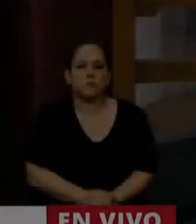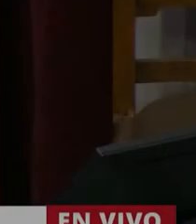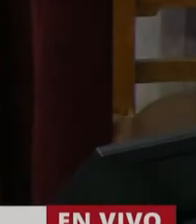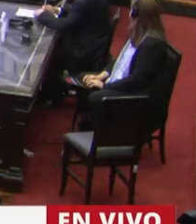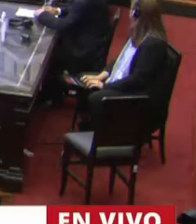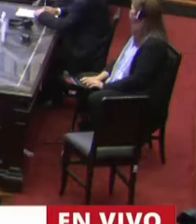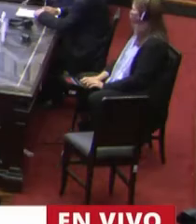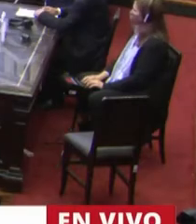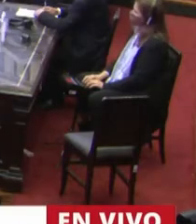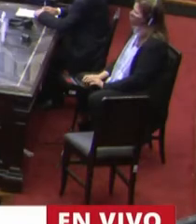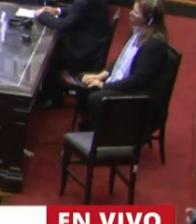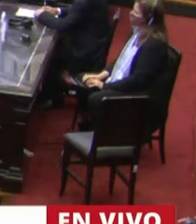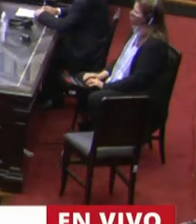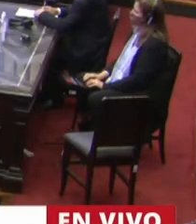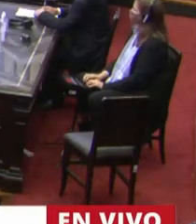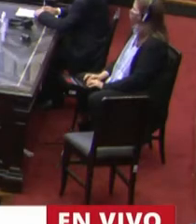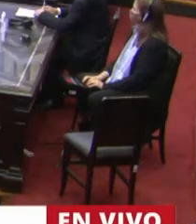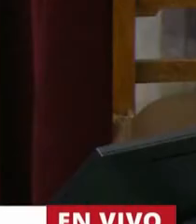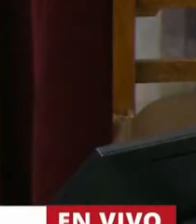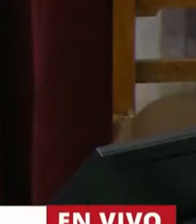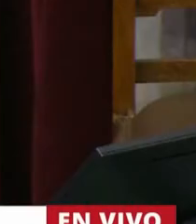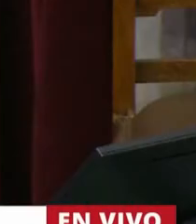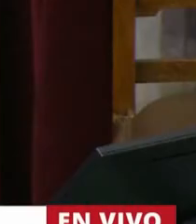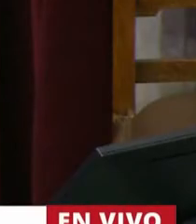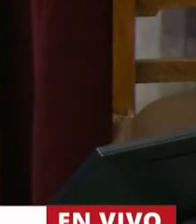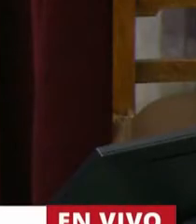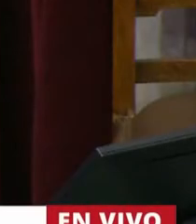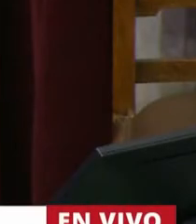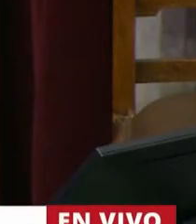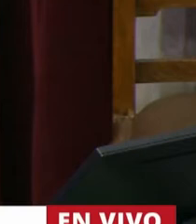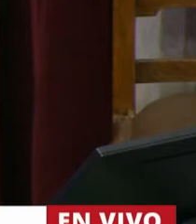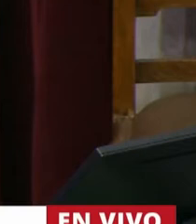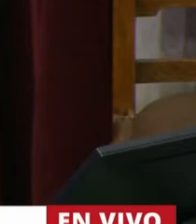Tiene la palabra el diputado Casinerio Paulo.